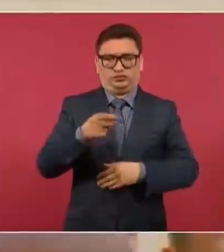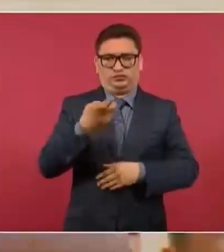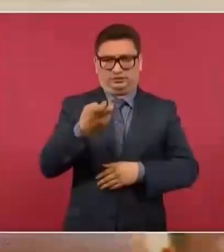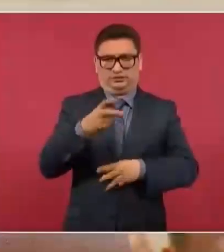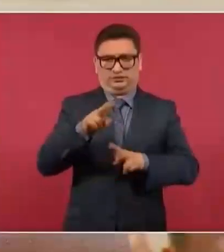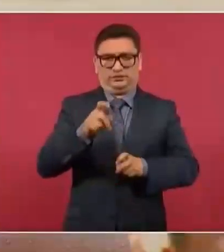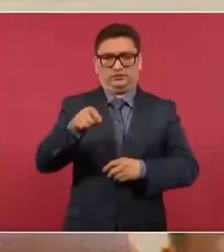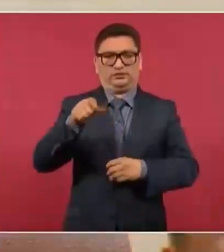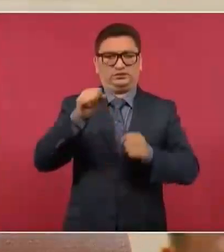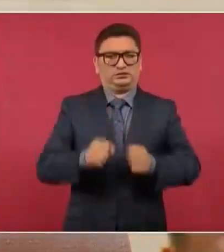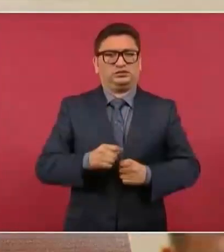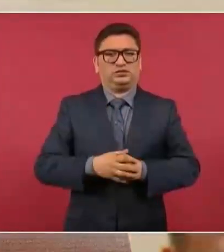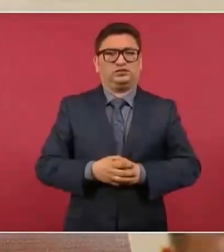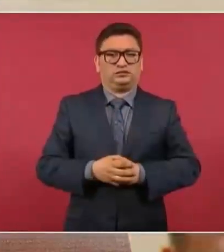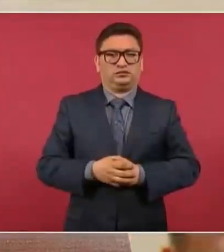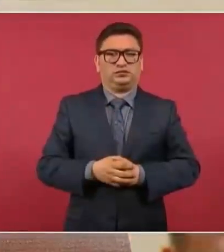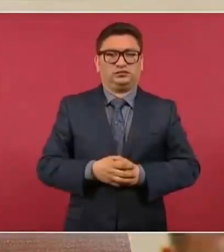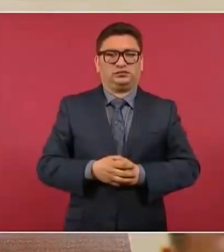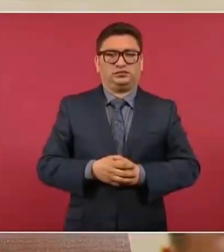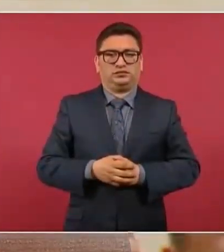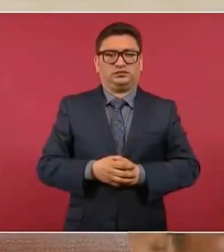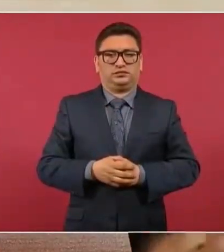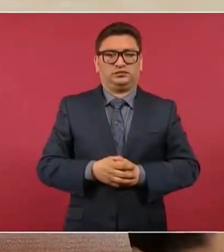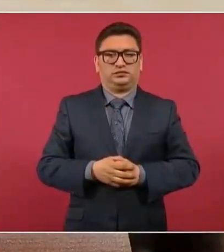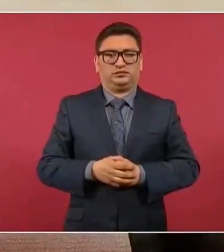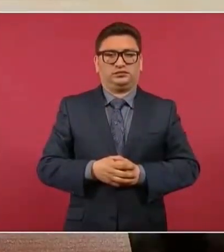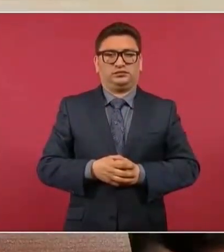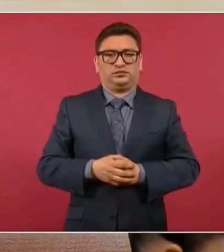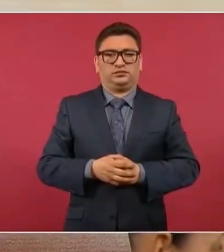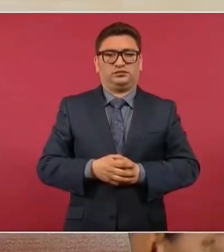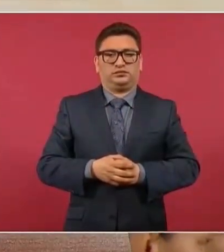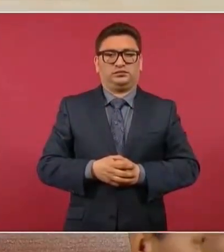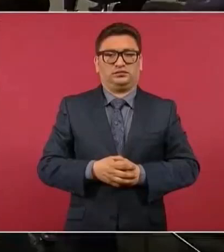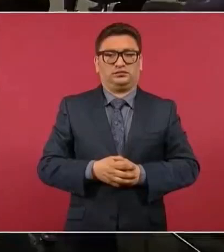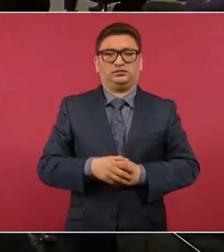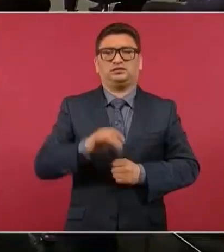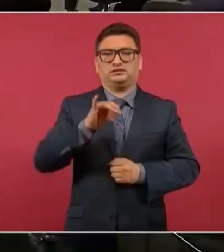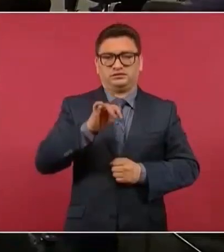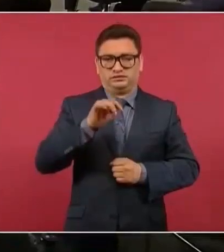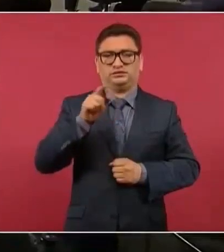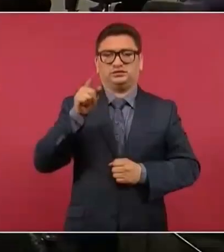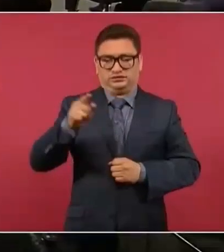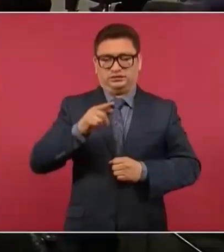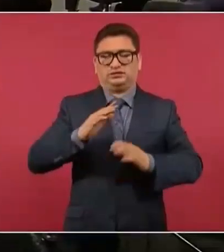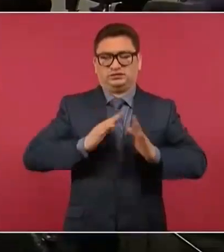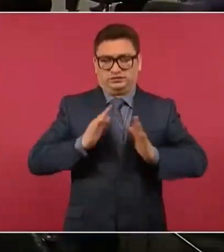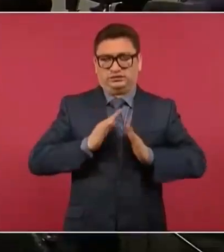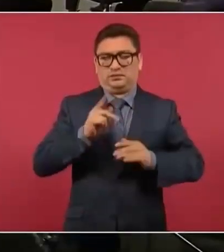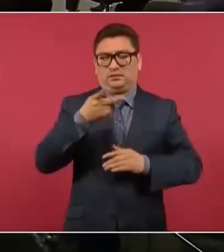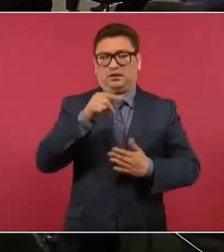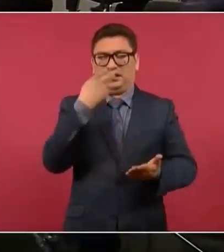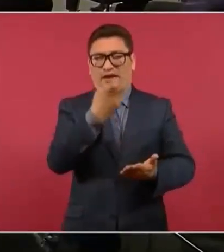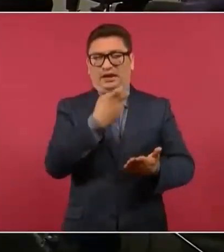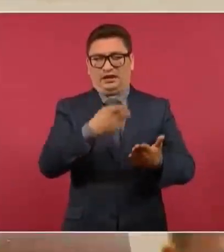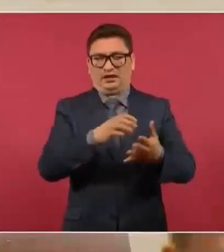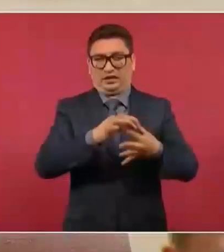seguramente la Secretaría de Defensa. Pero es falso.